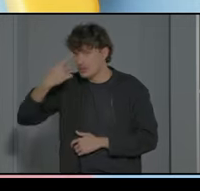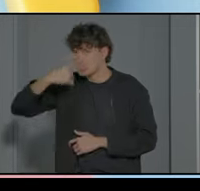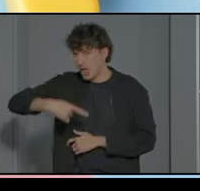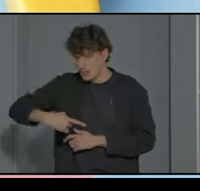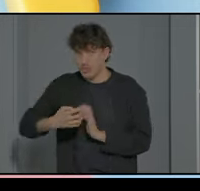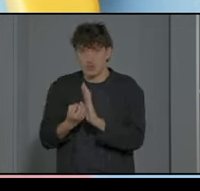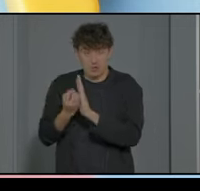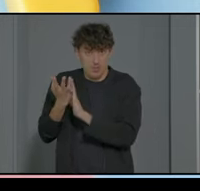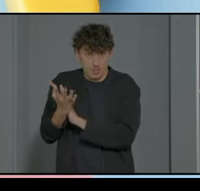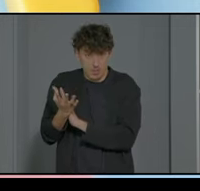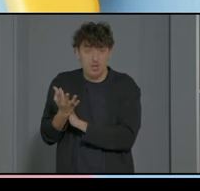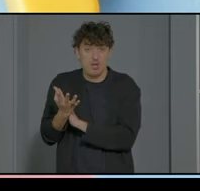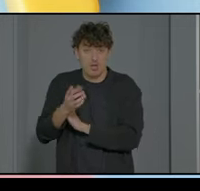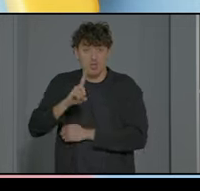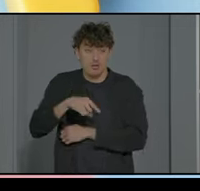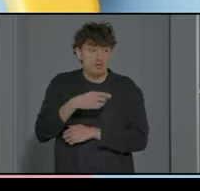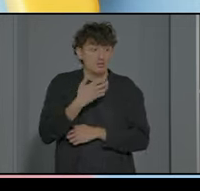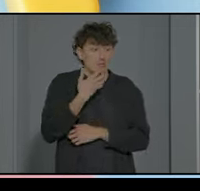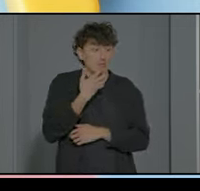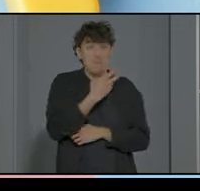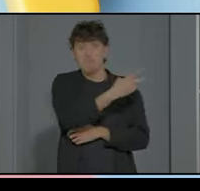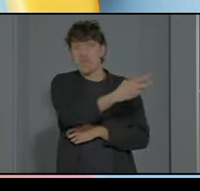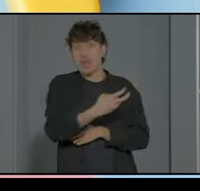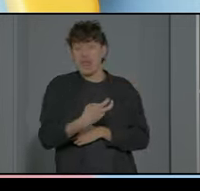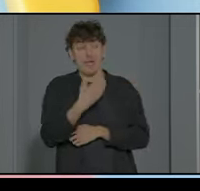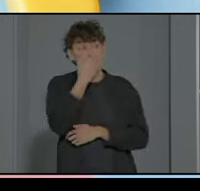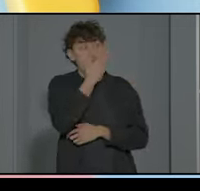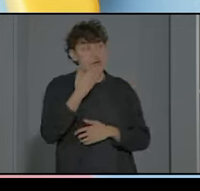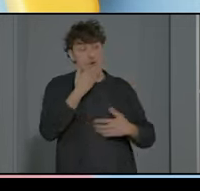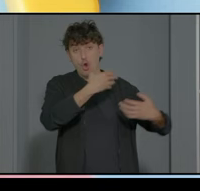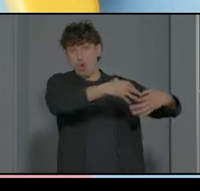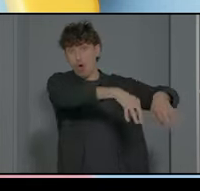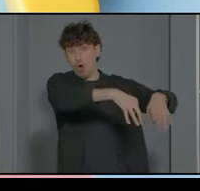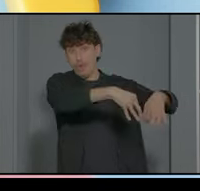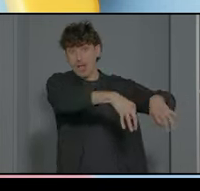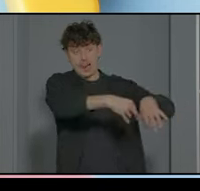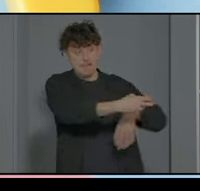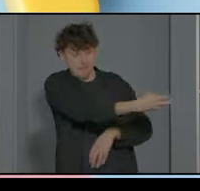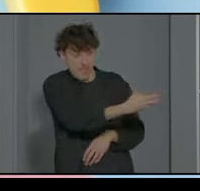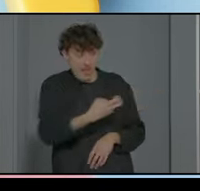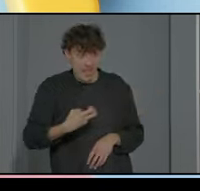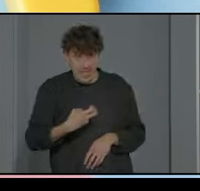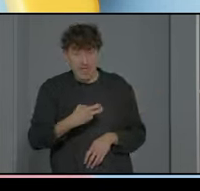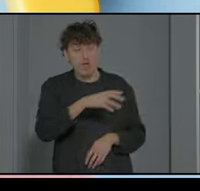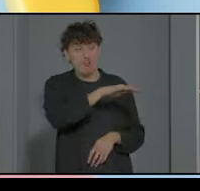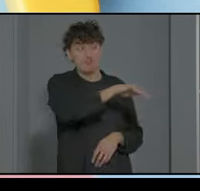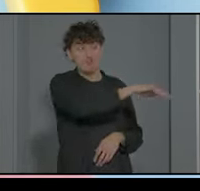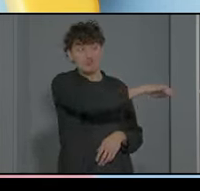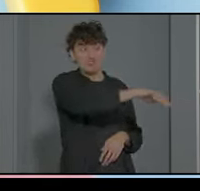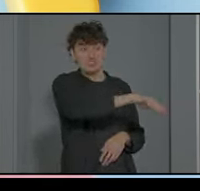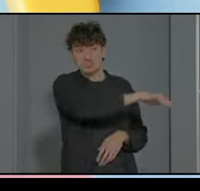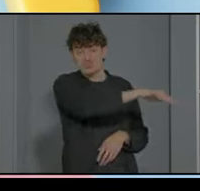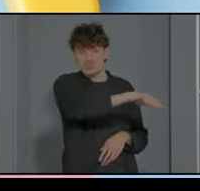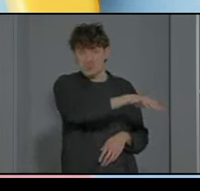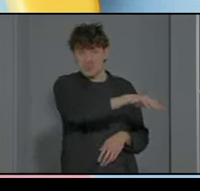los que vienen de la ordinaria vienen de un lugar de una modalidad